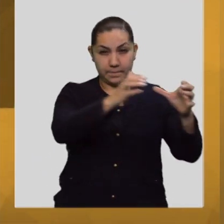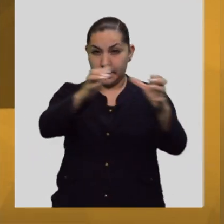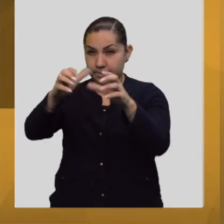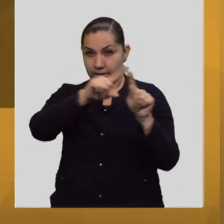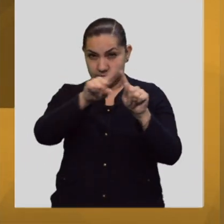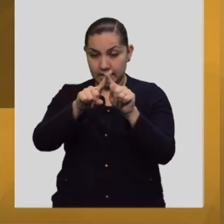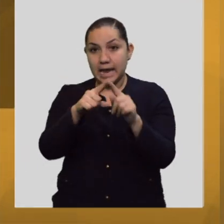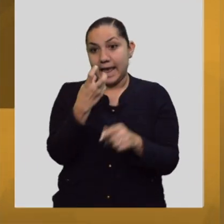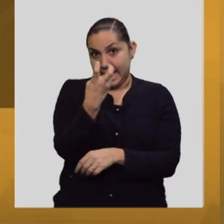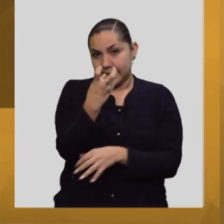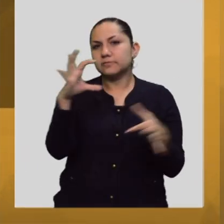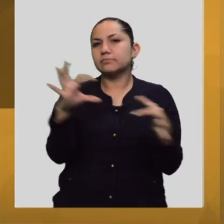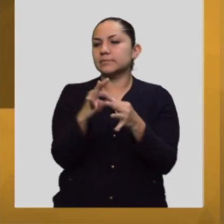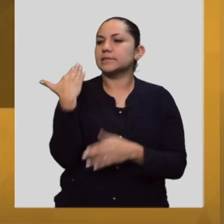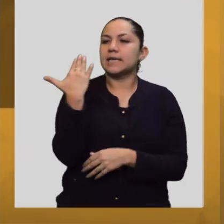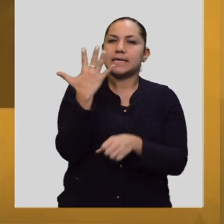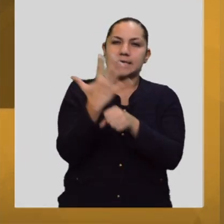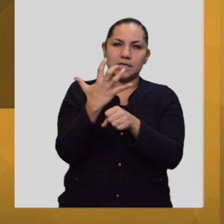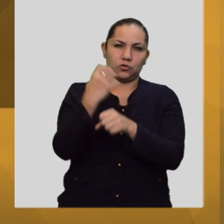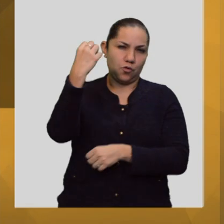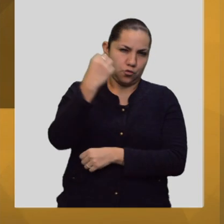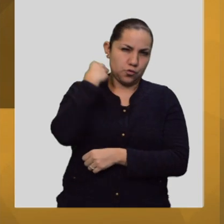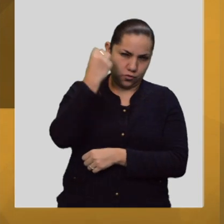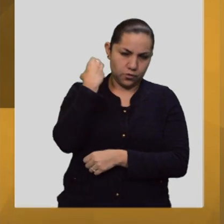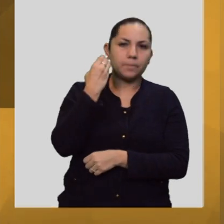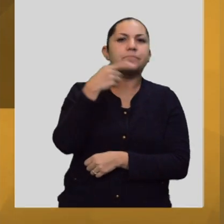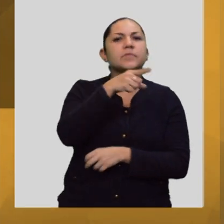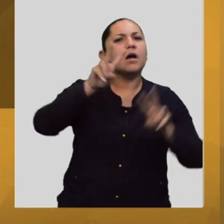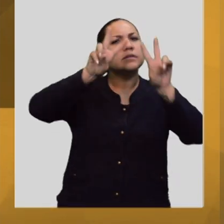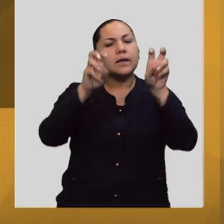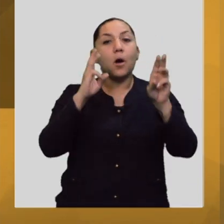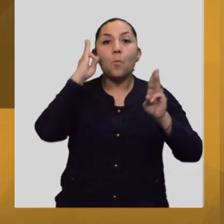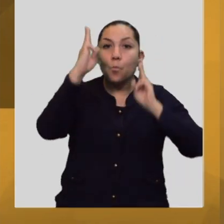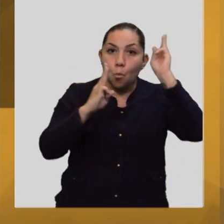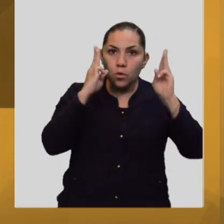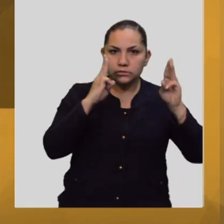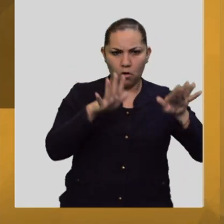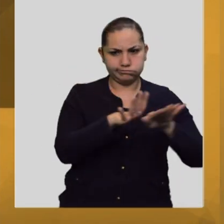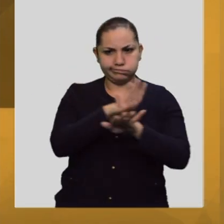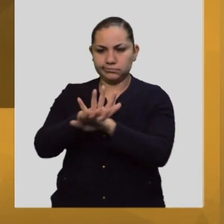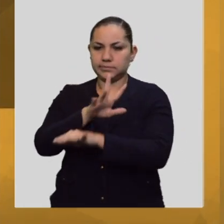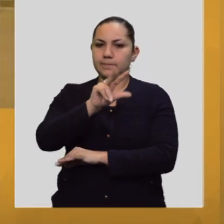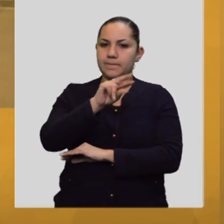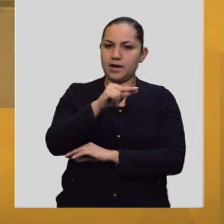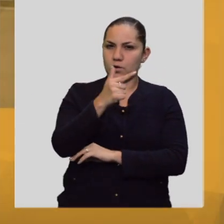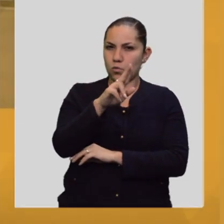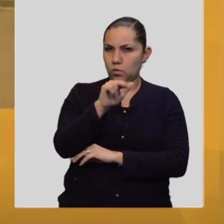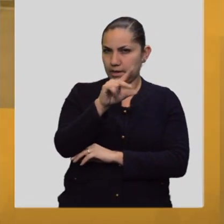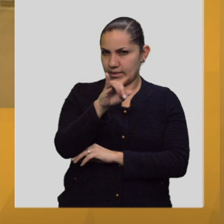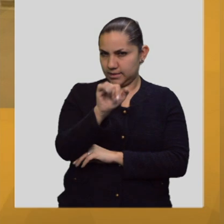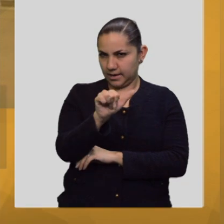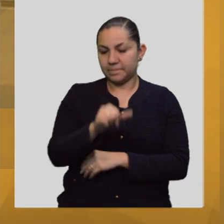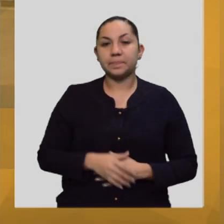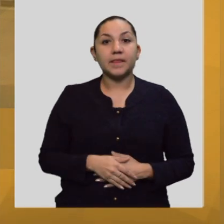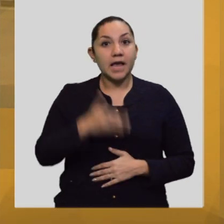cabo el quinto coloquio de estudios mexicanos Luis Mario Schneider, bajo el título Museos Vanguardia. A la luz del siglo